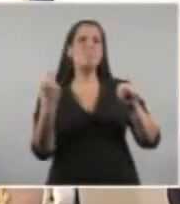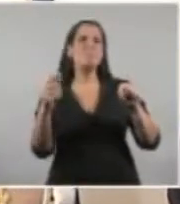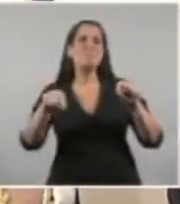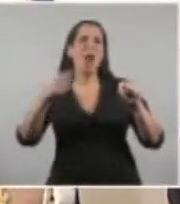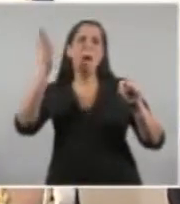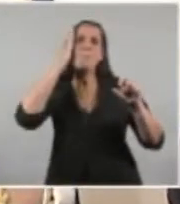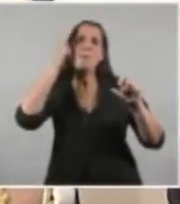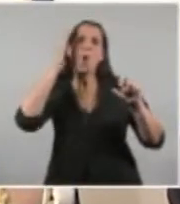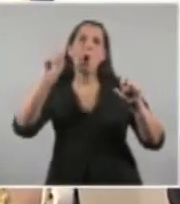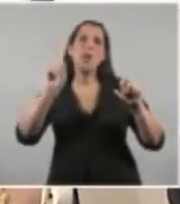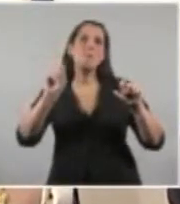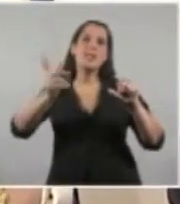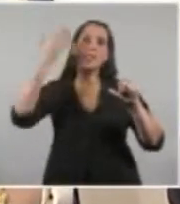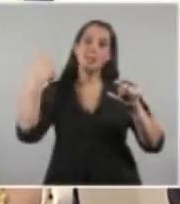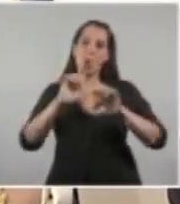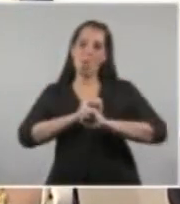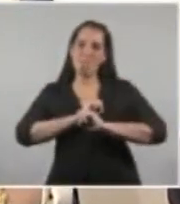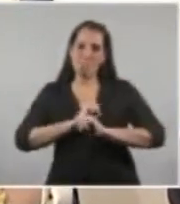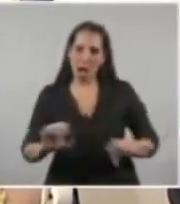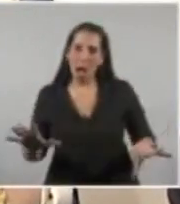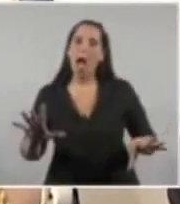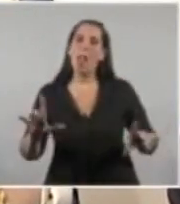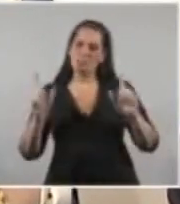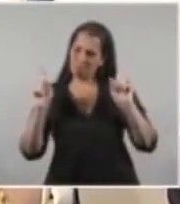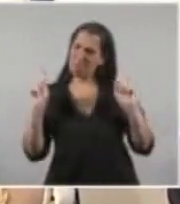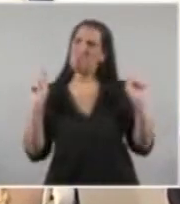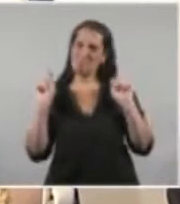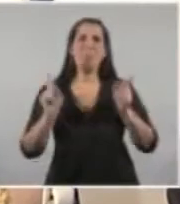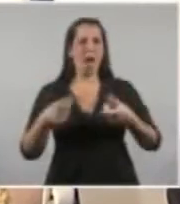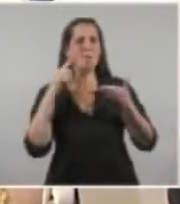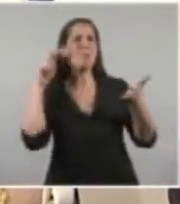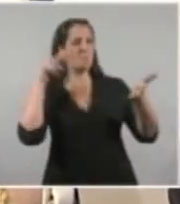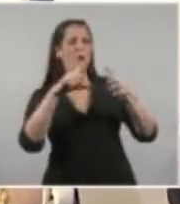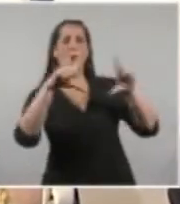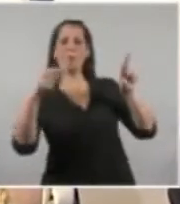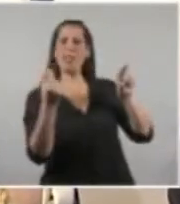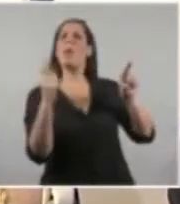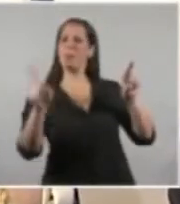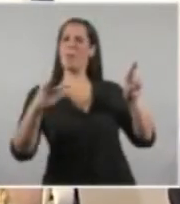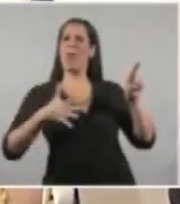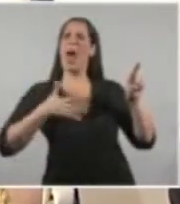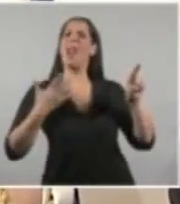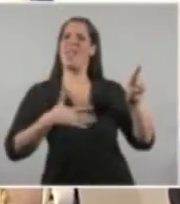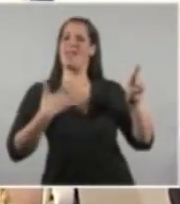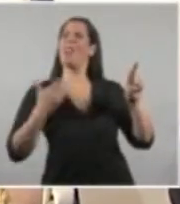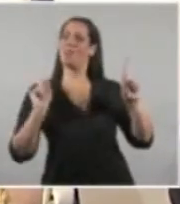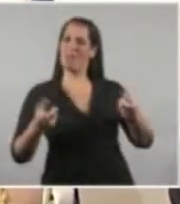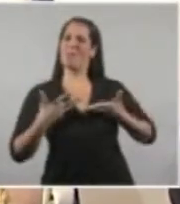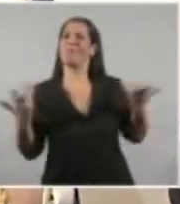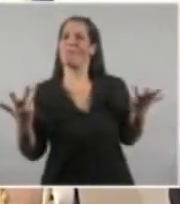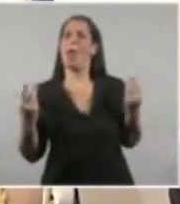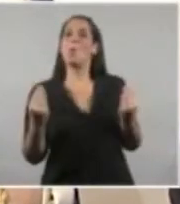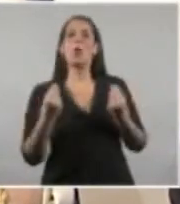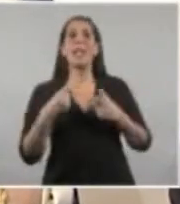también refleja la alegría. Porque yo no quiero hablar más con lágrimas en los ojos, ni